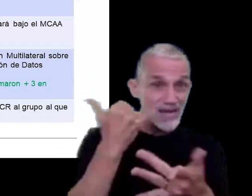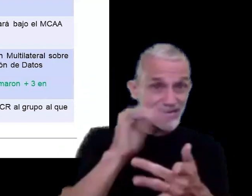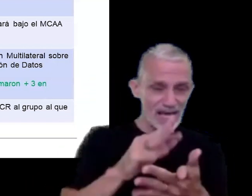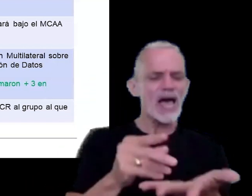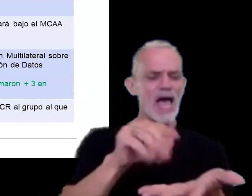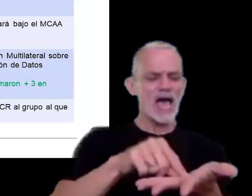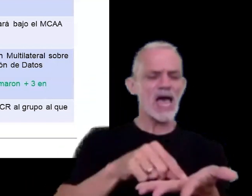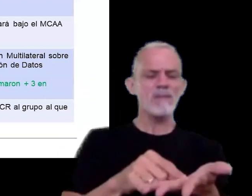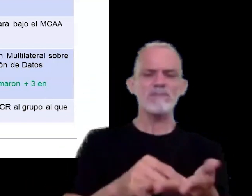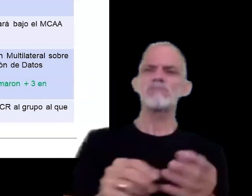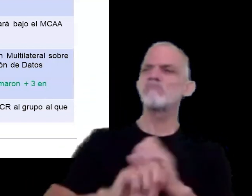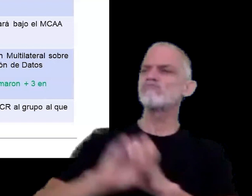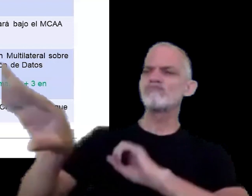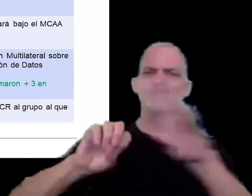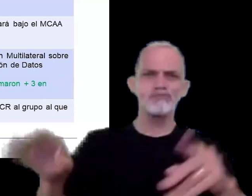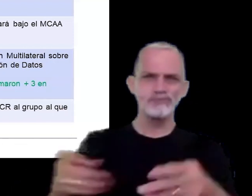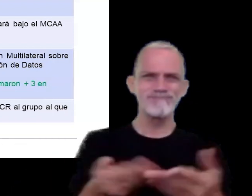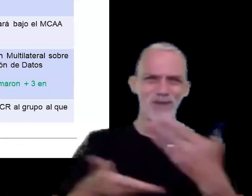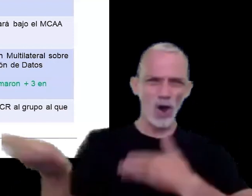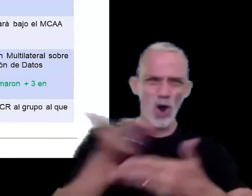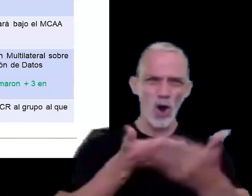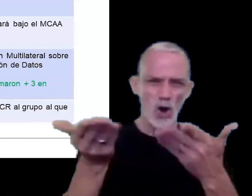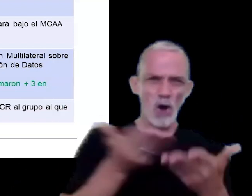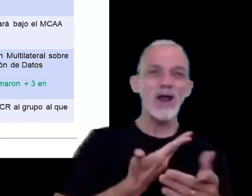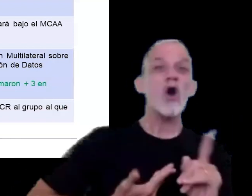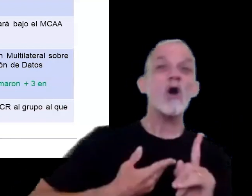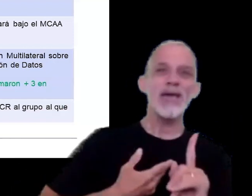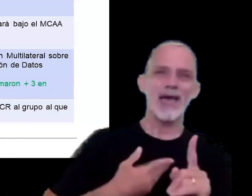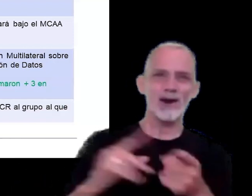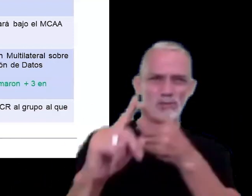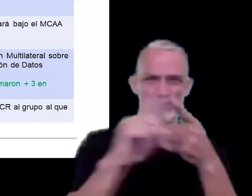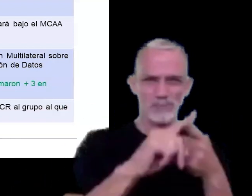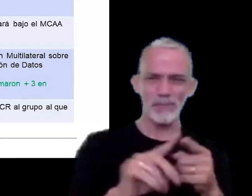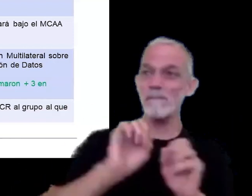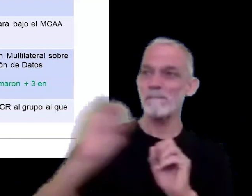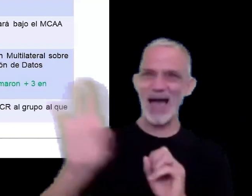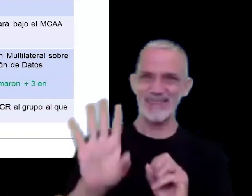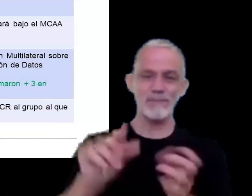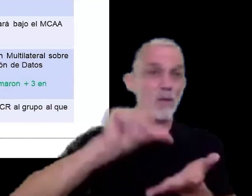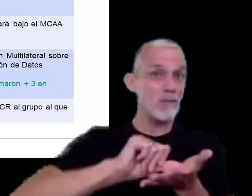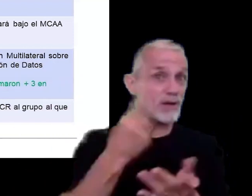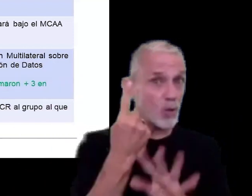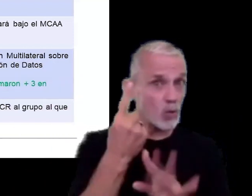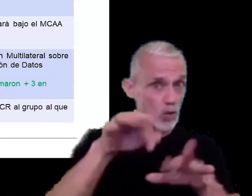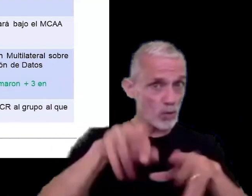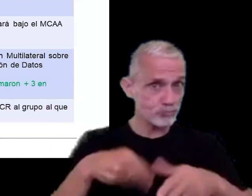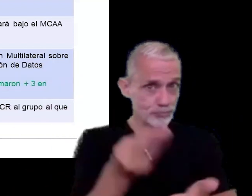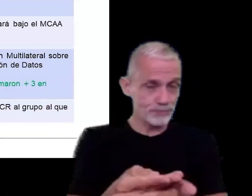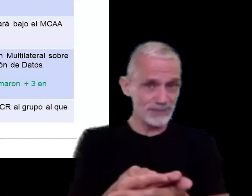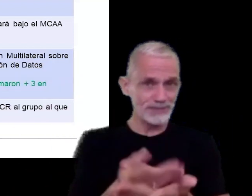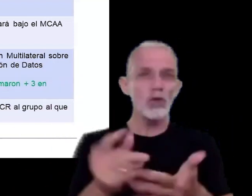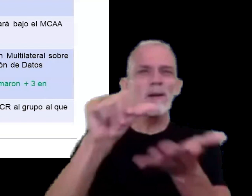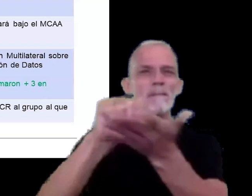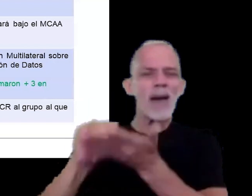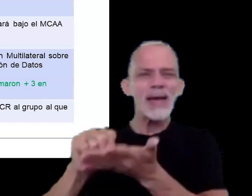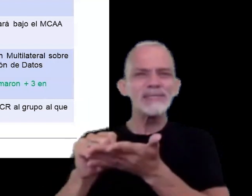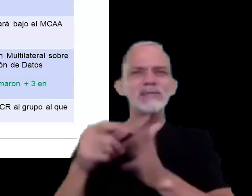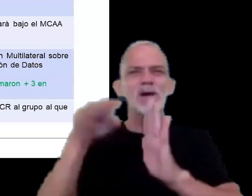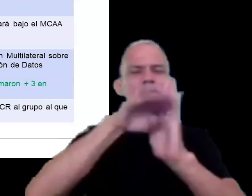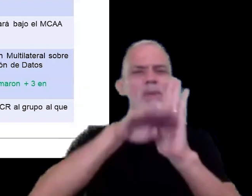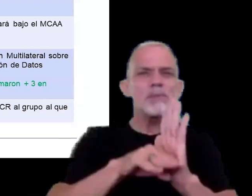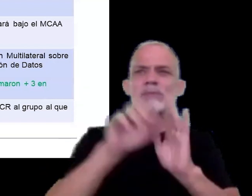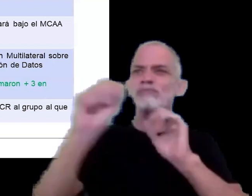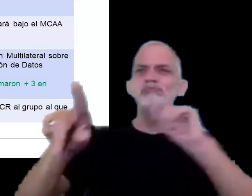fiscales a nivel gubernamental los países establecieron regímenes de